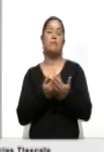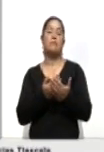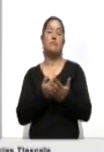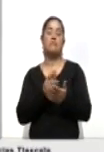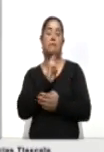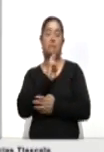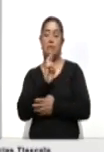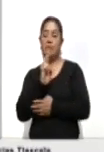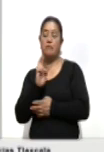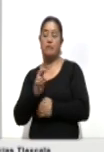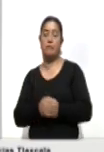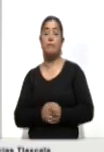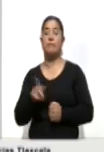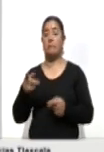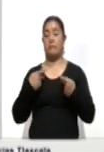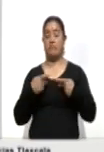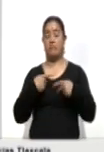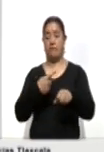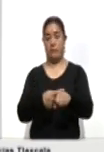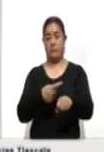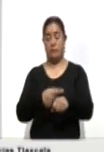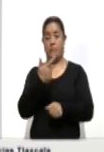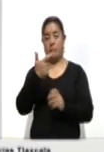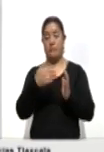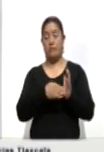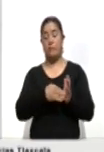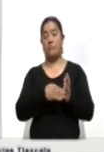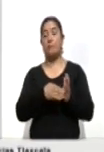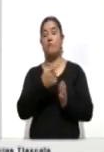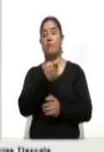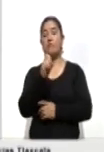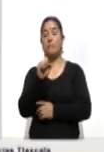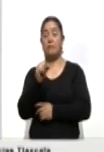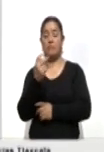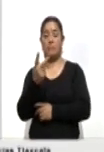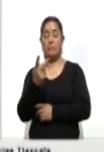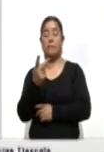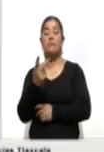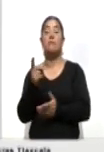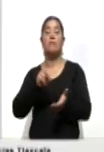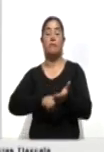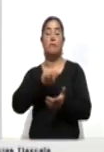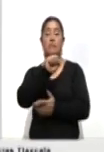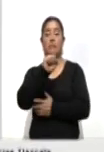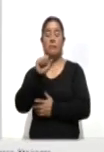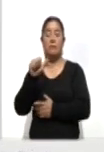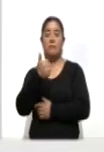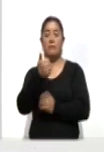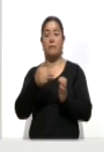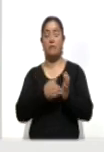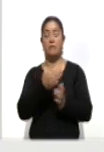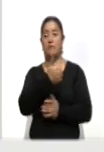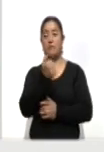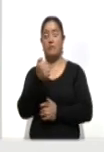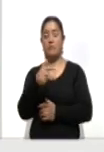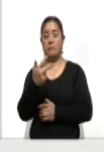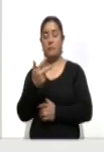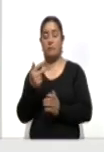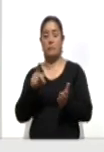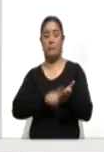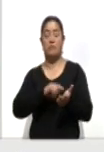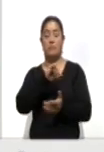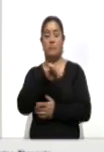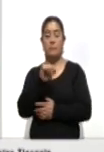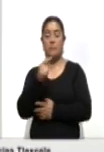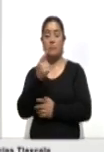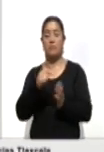resultado. Del total de casos positivos, 7.162 se han presentado en la CESA, 6.613 en el IMSS, 1